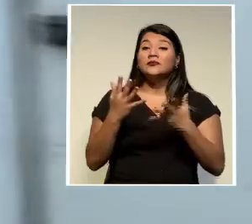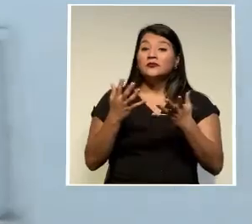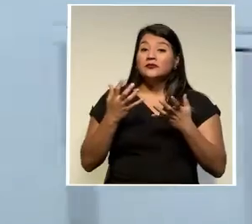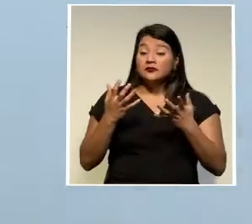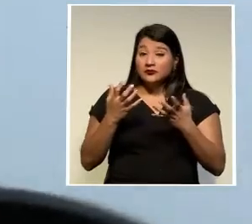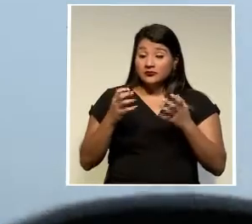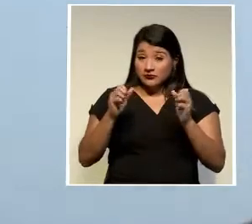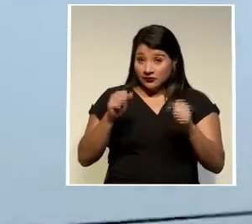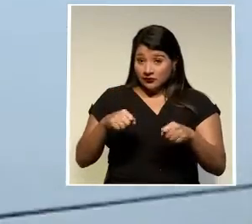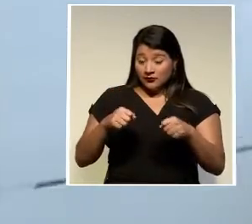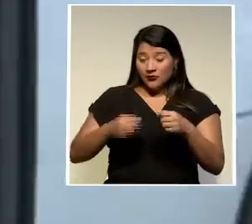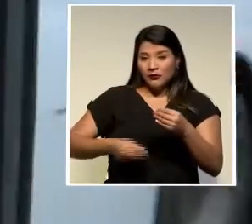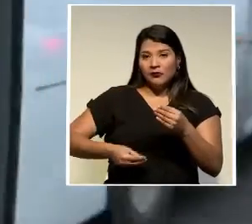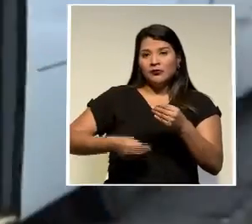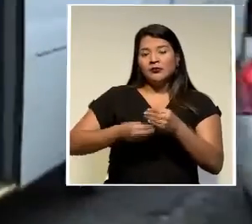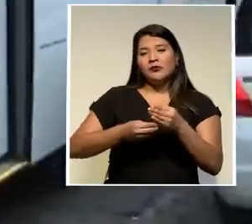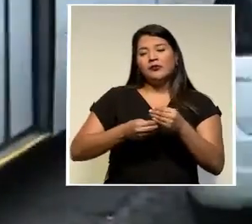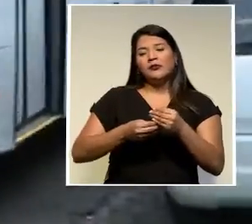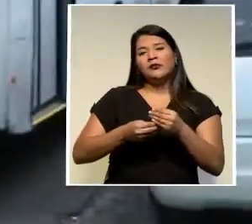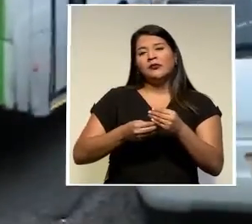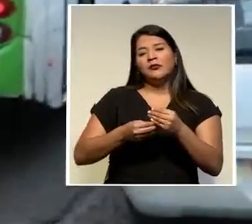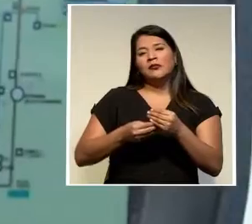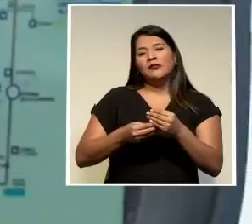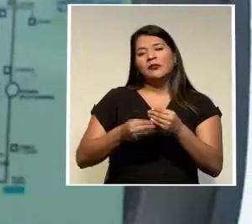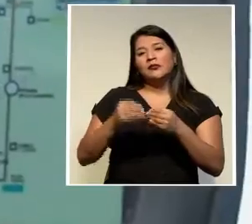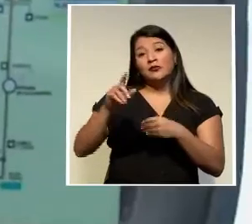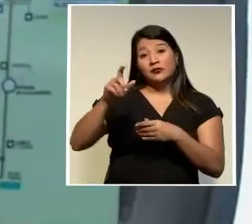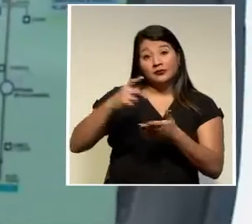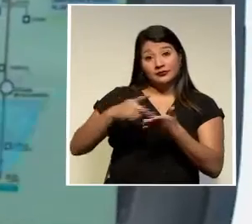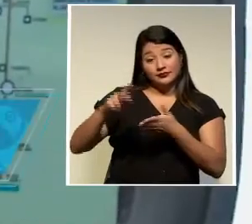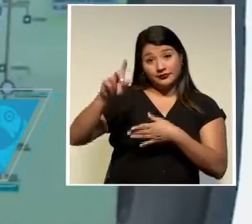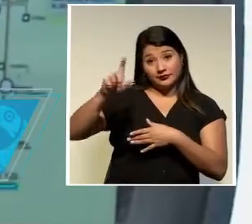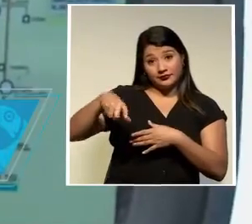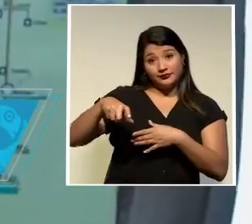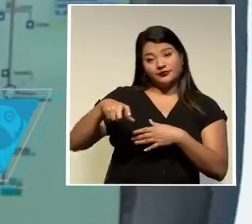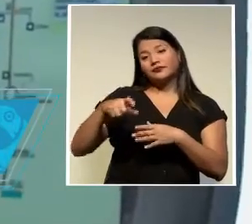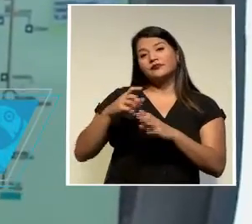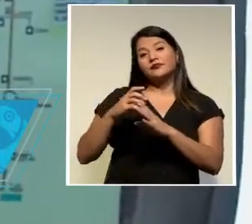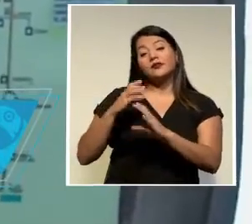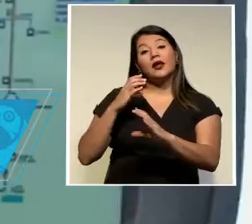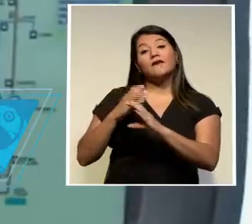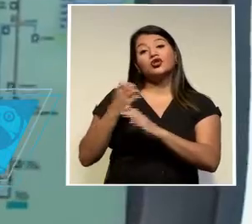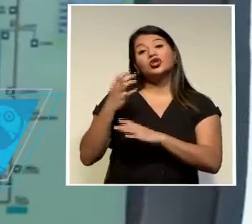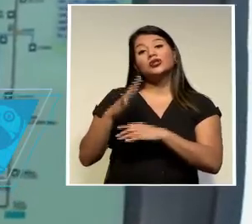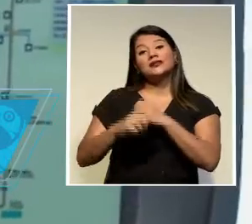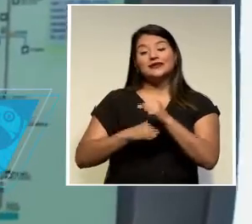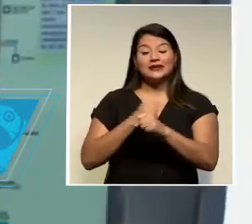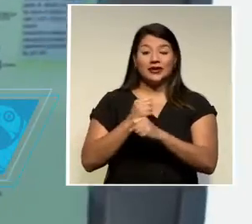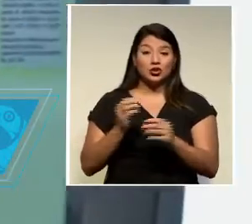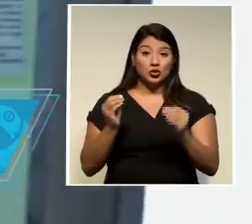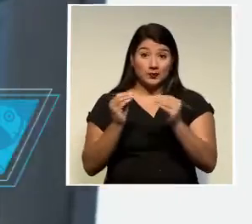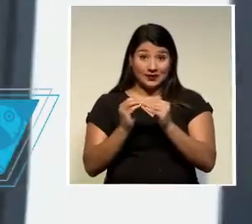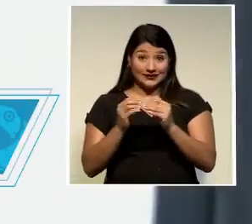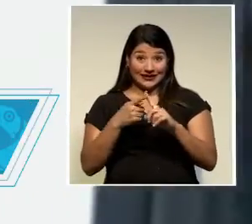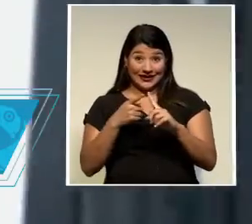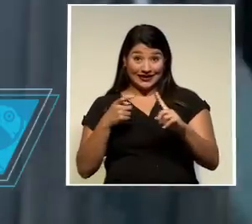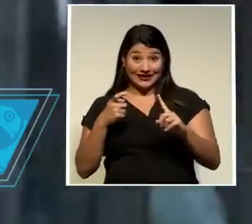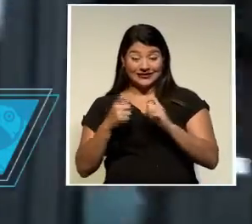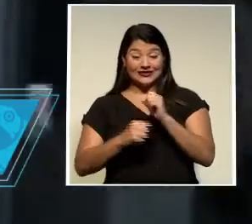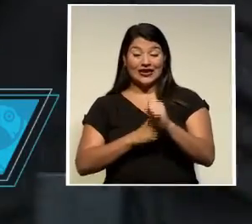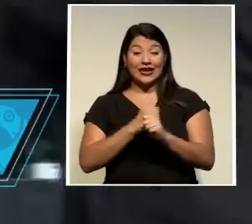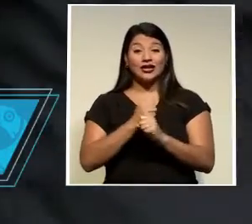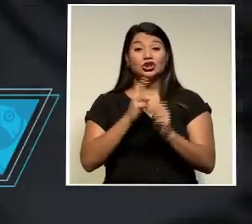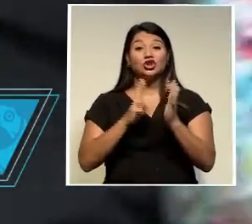ampliar las concesiones de buses hasta por 15 años más desde el 2018 existe un